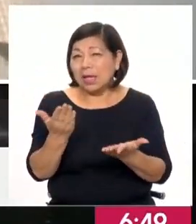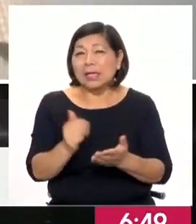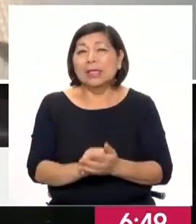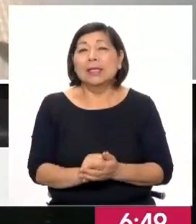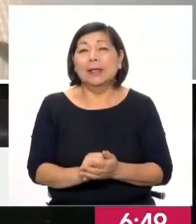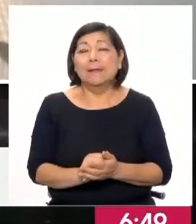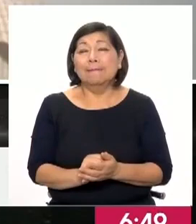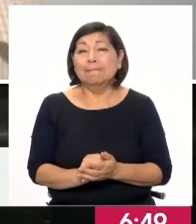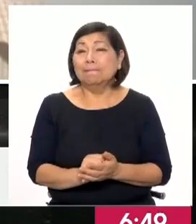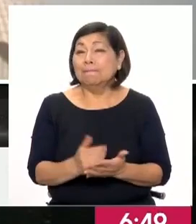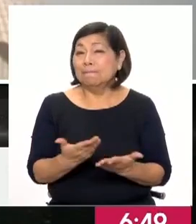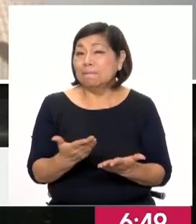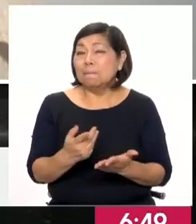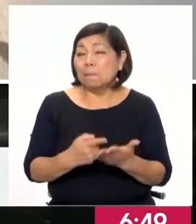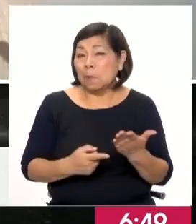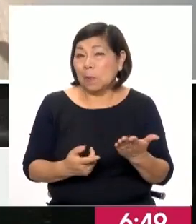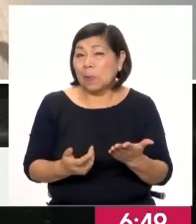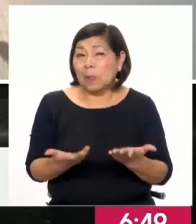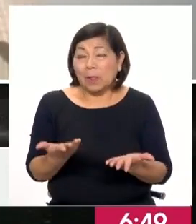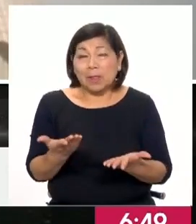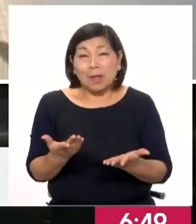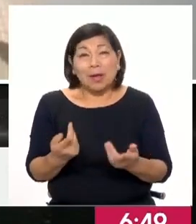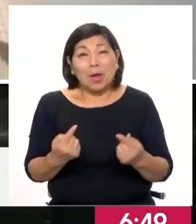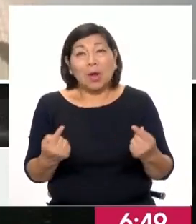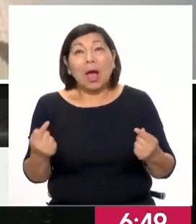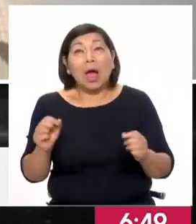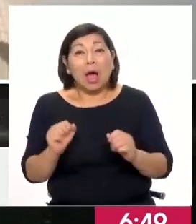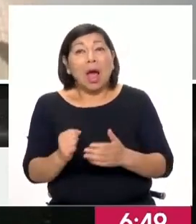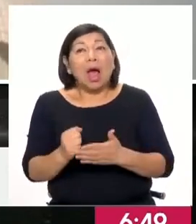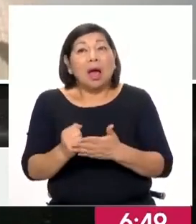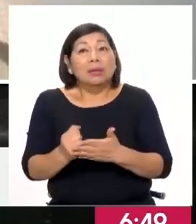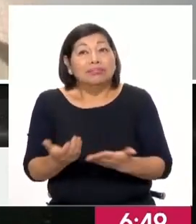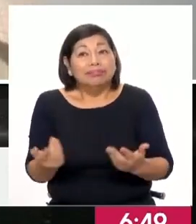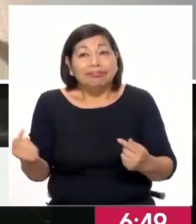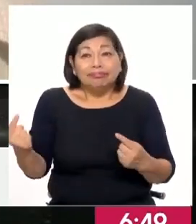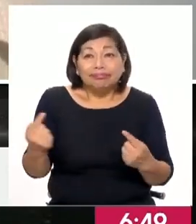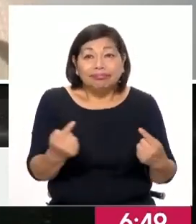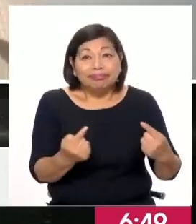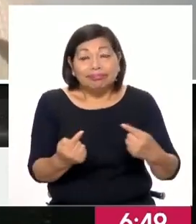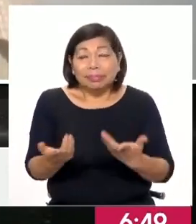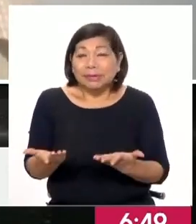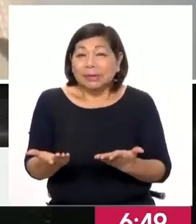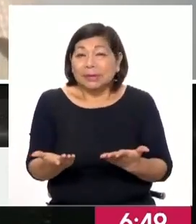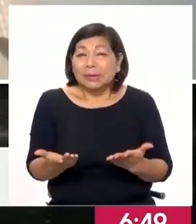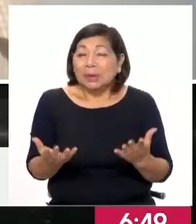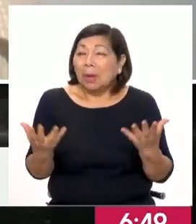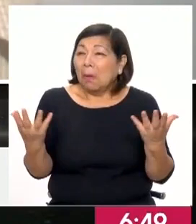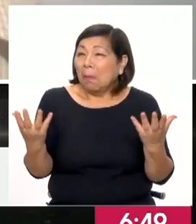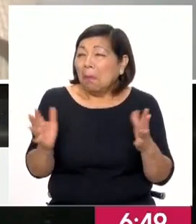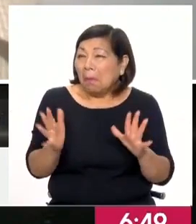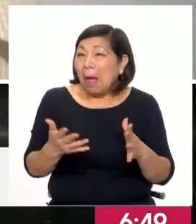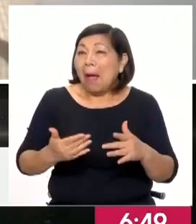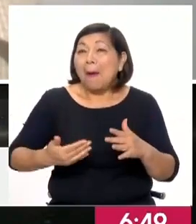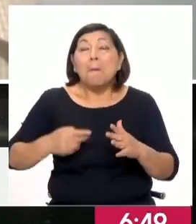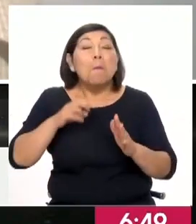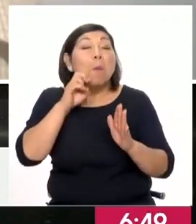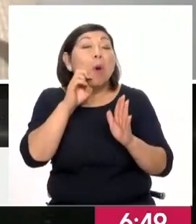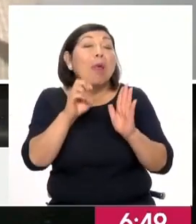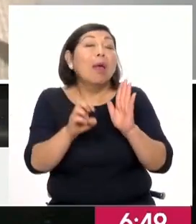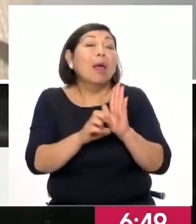que están en contra y ayudando a que esto se vaya enfriando, ¿no? Por ejemplo,